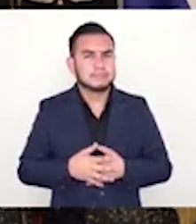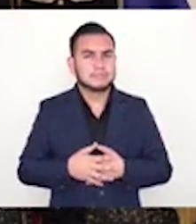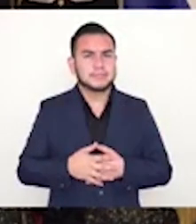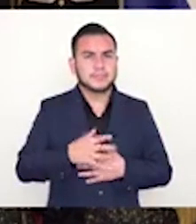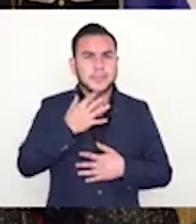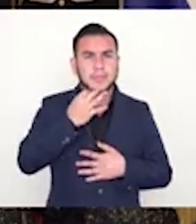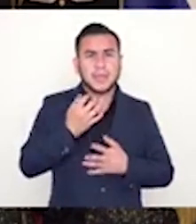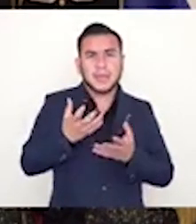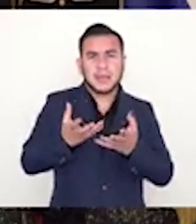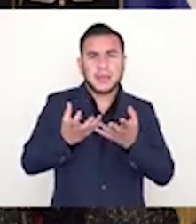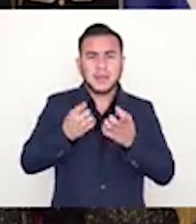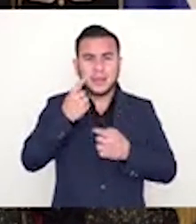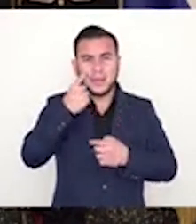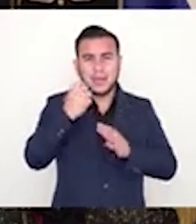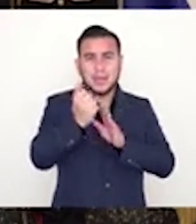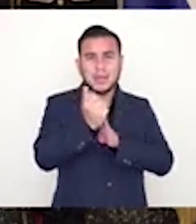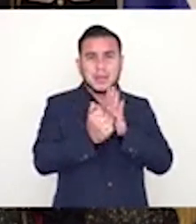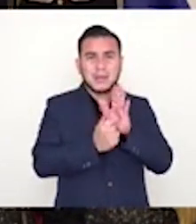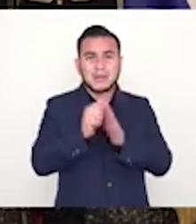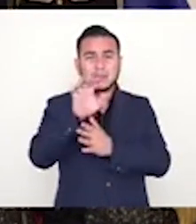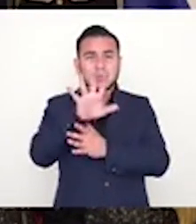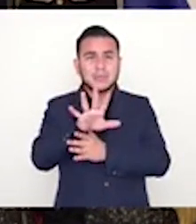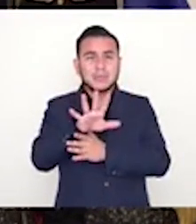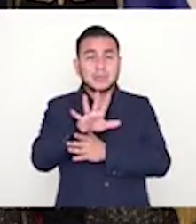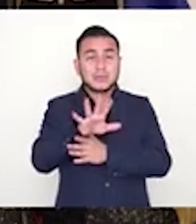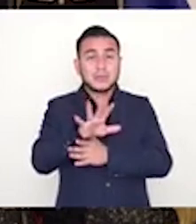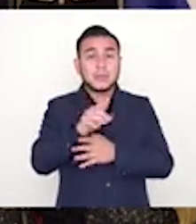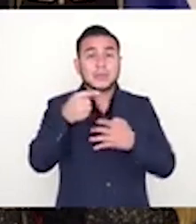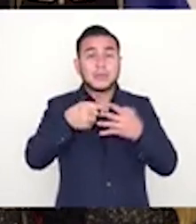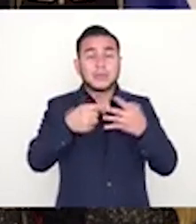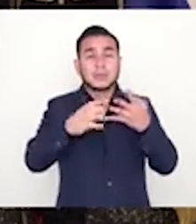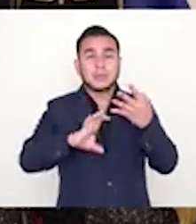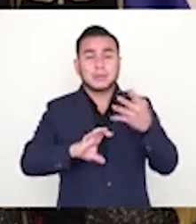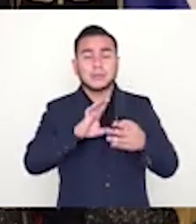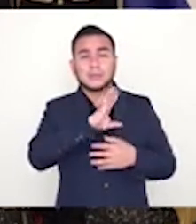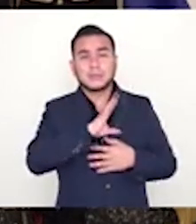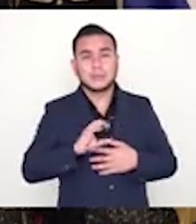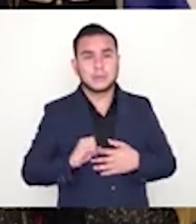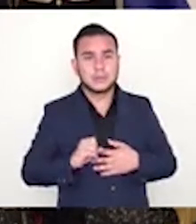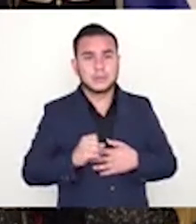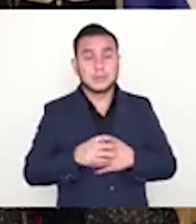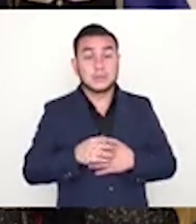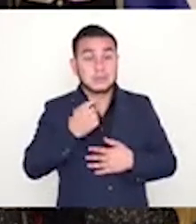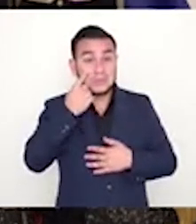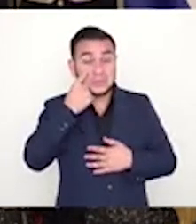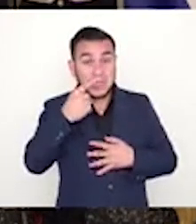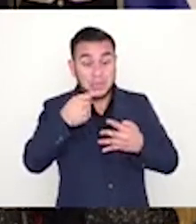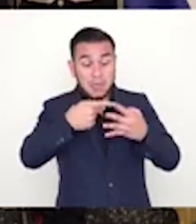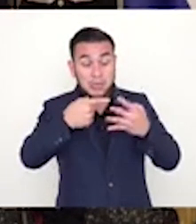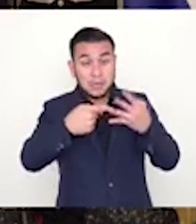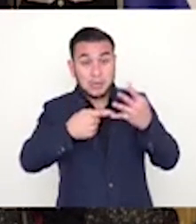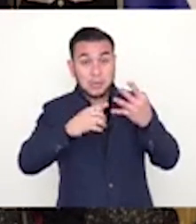Yo quisiera que viéramos el artículo 5 de la Constitución de la República. está. Esta es la Constitución.